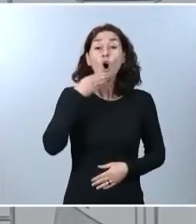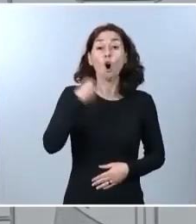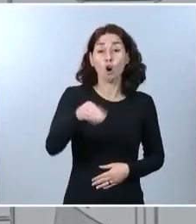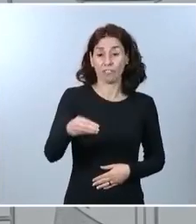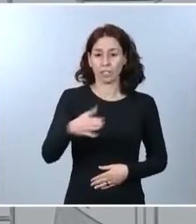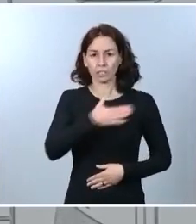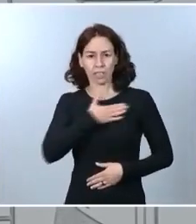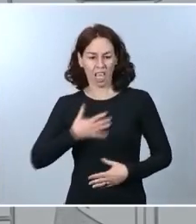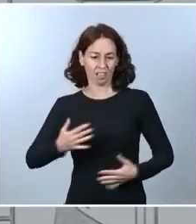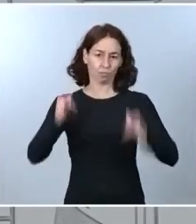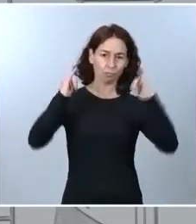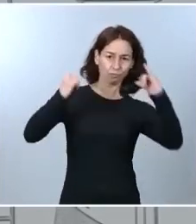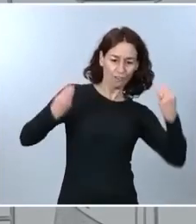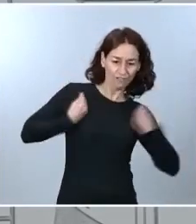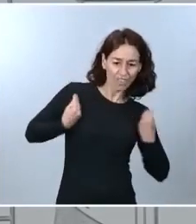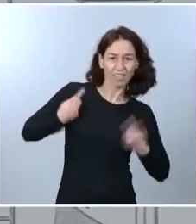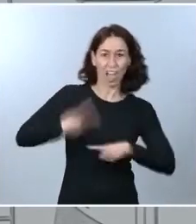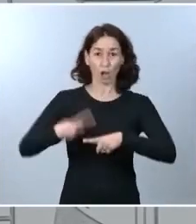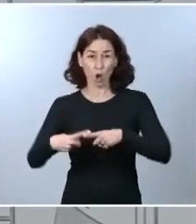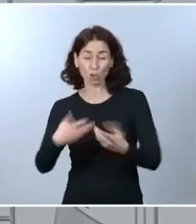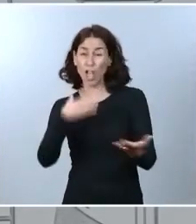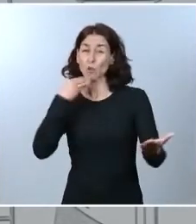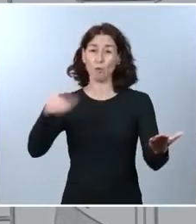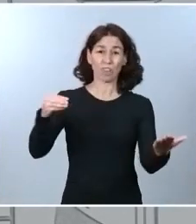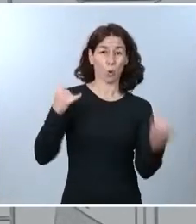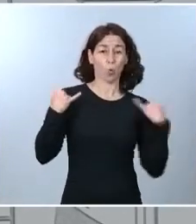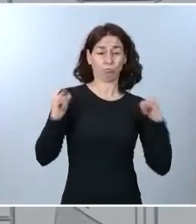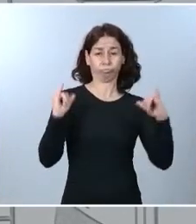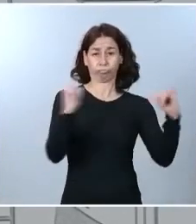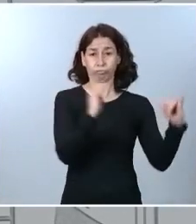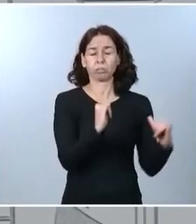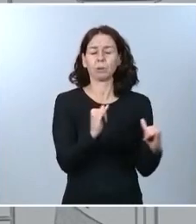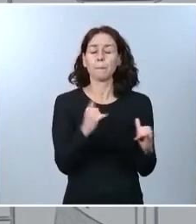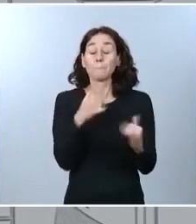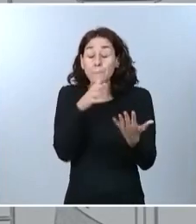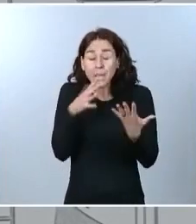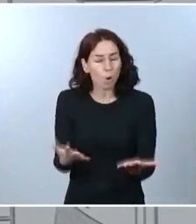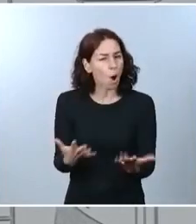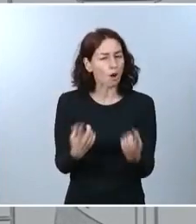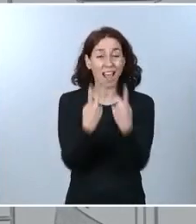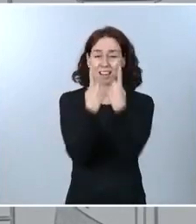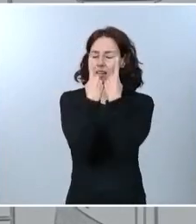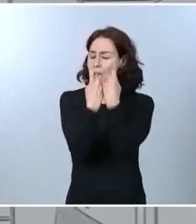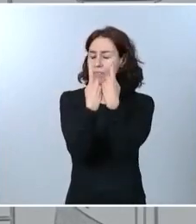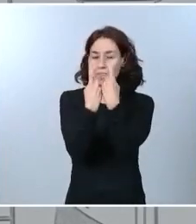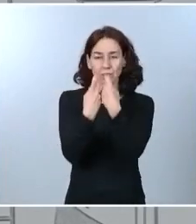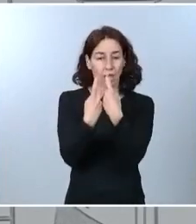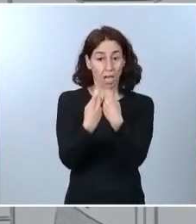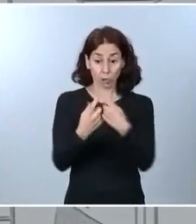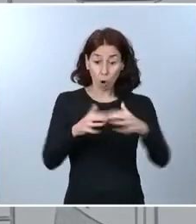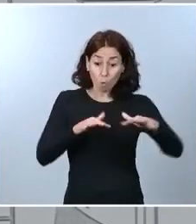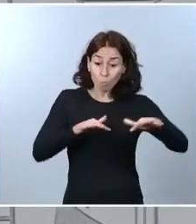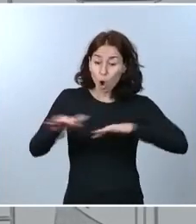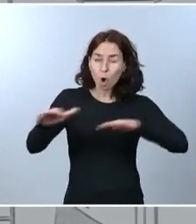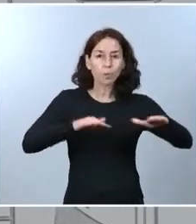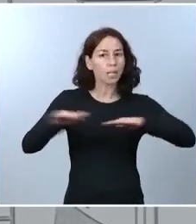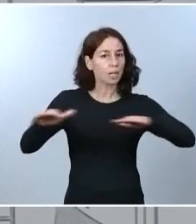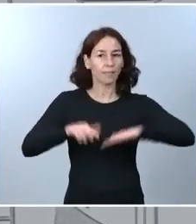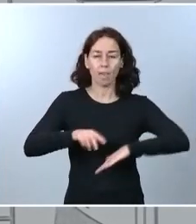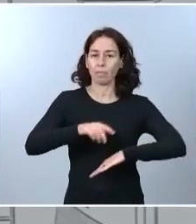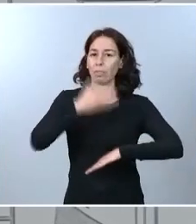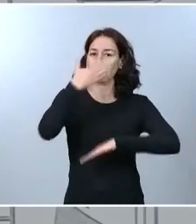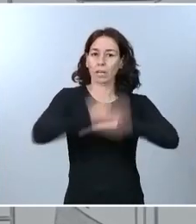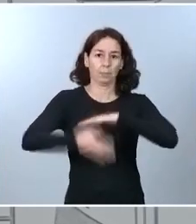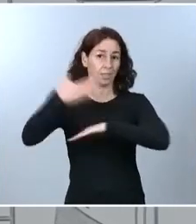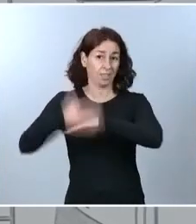pero también creo que es imprescindible el que limitemos nuestra movilidad, el que limitemos y reduzcamos al máximo y eso no